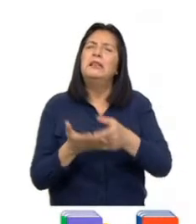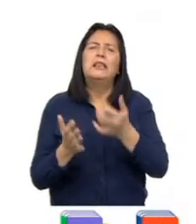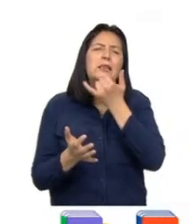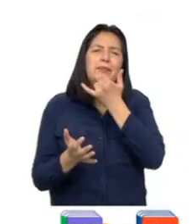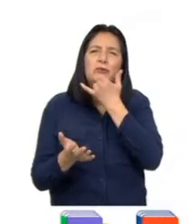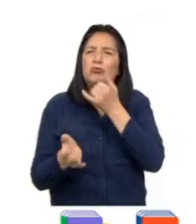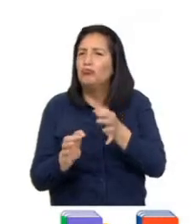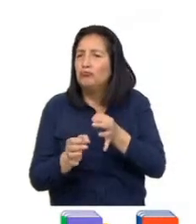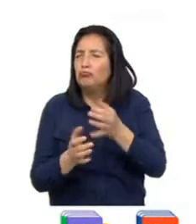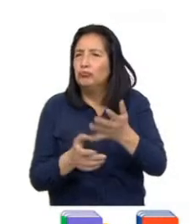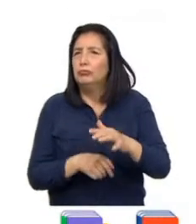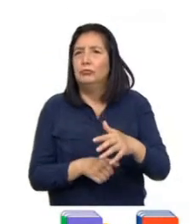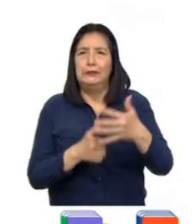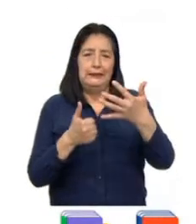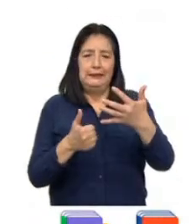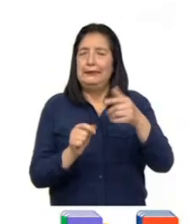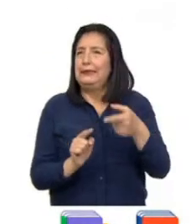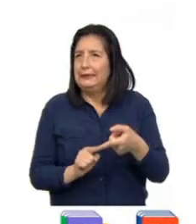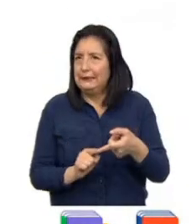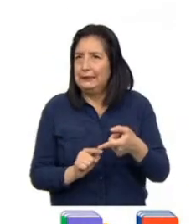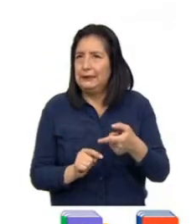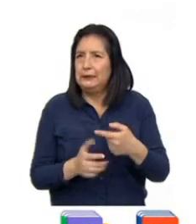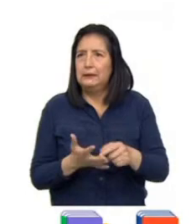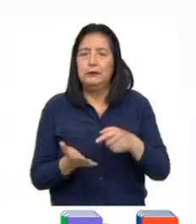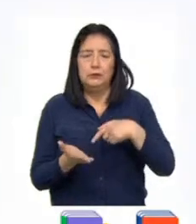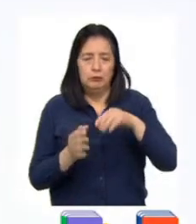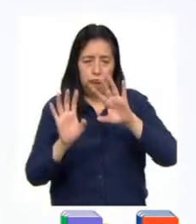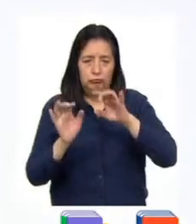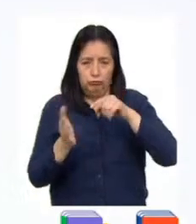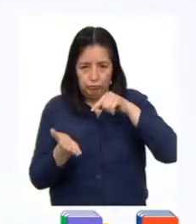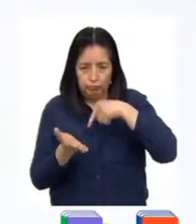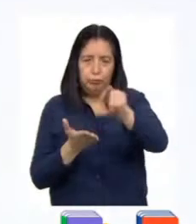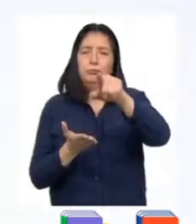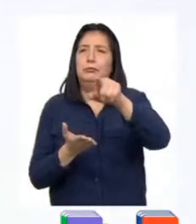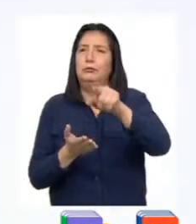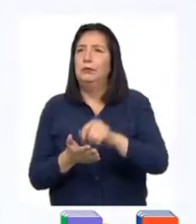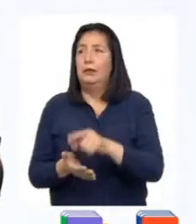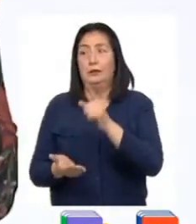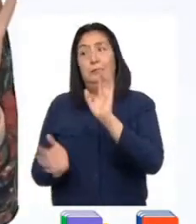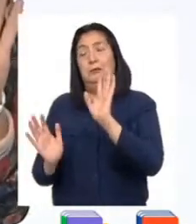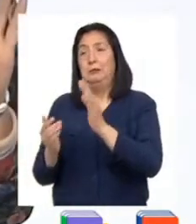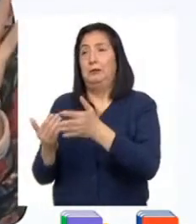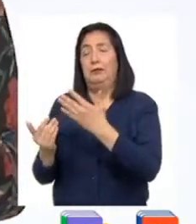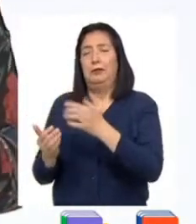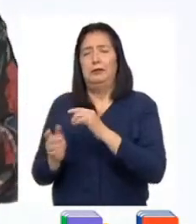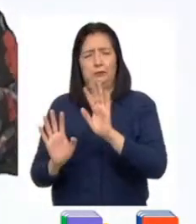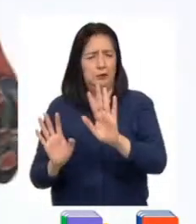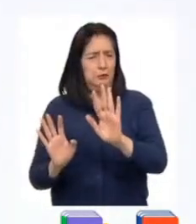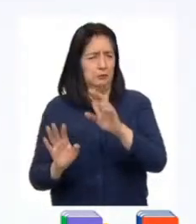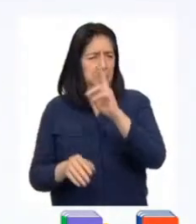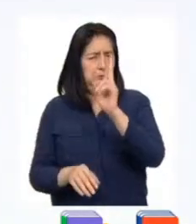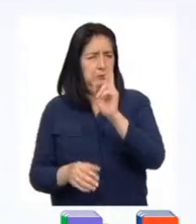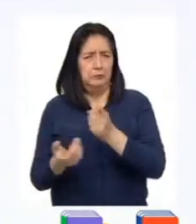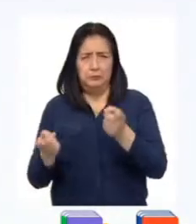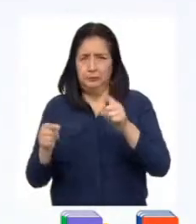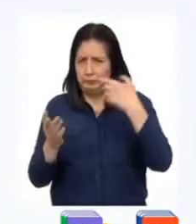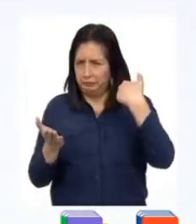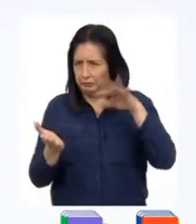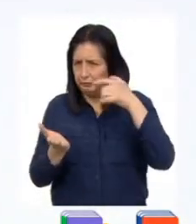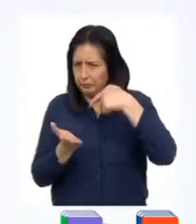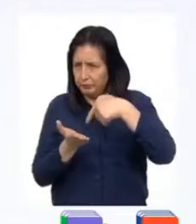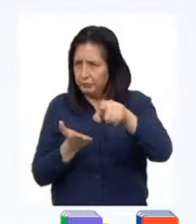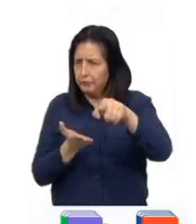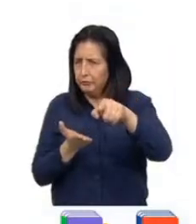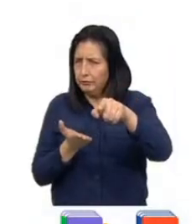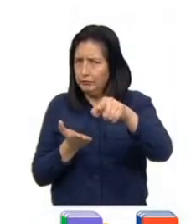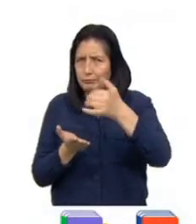Punto número 6. Enviar el reporte Se ve muy sencillo, pero profesora, una vez que se envía este reporte,